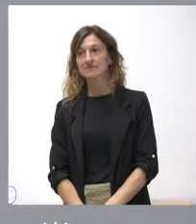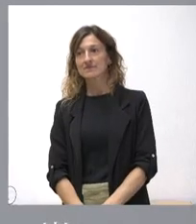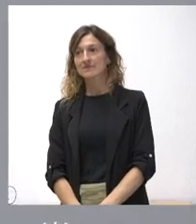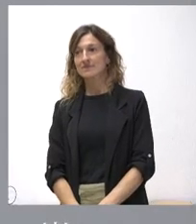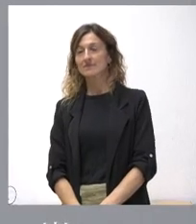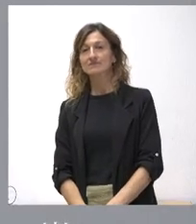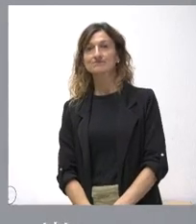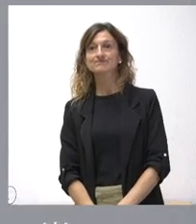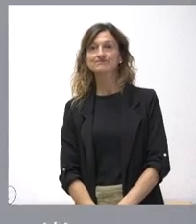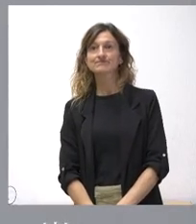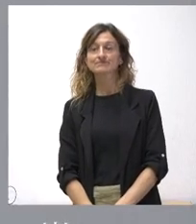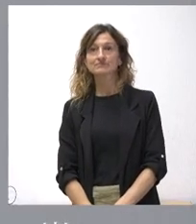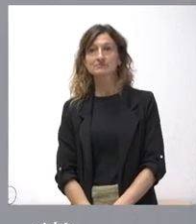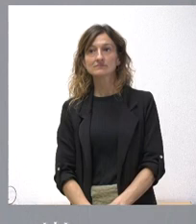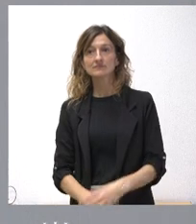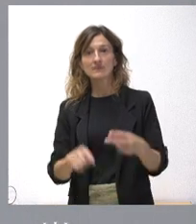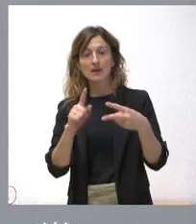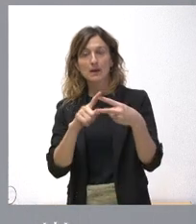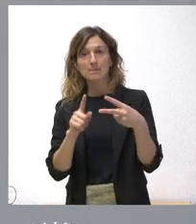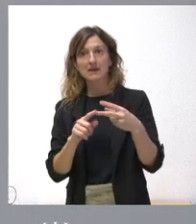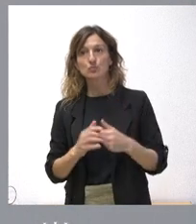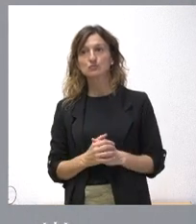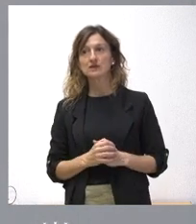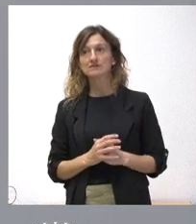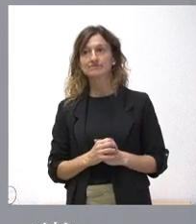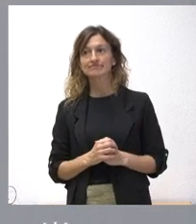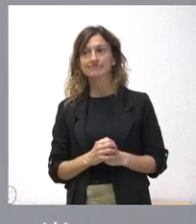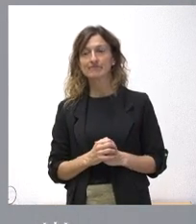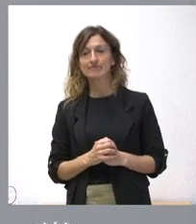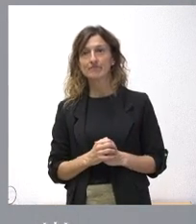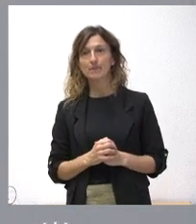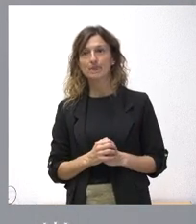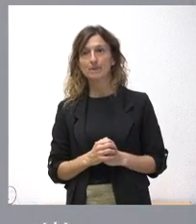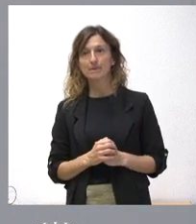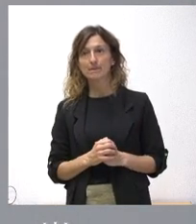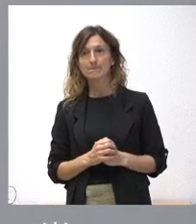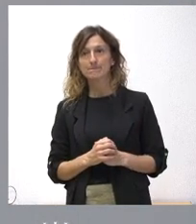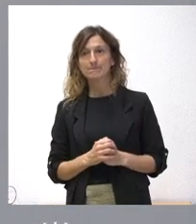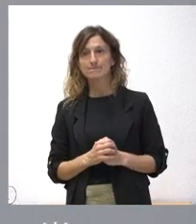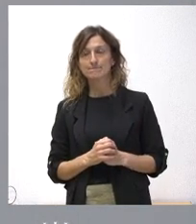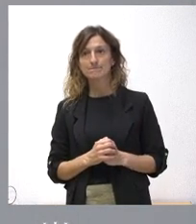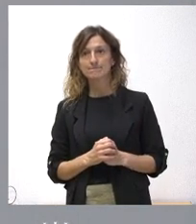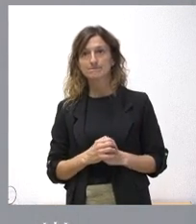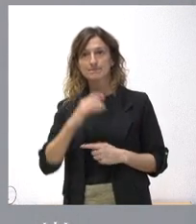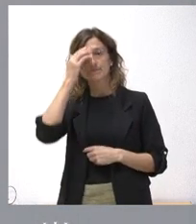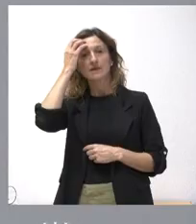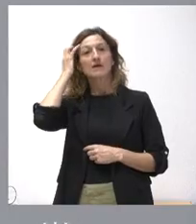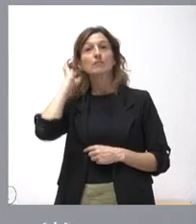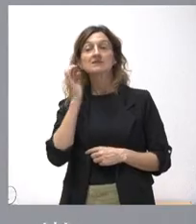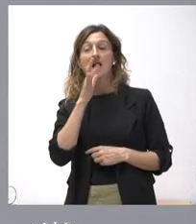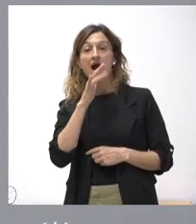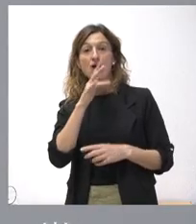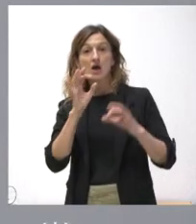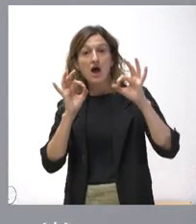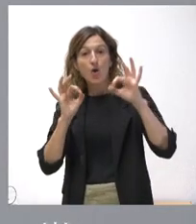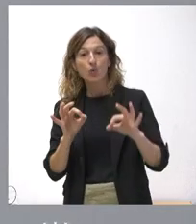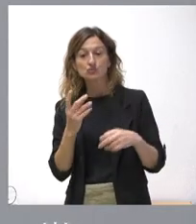Pues, las dos cuestiones que usted plantea. La previsión del escenario. Pues, estamos ahora justo a